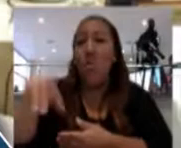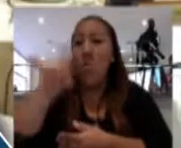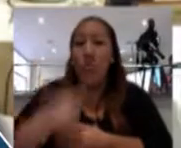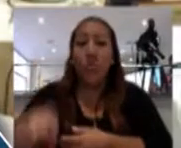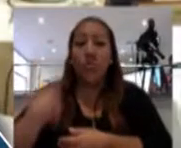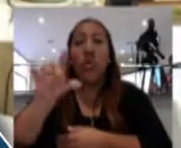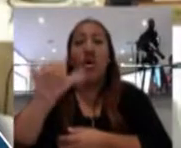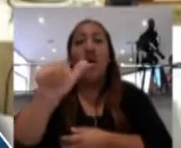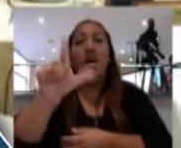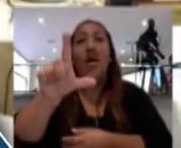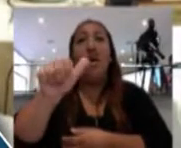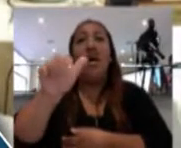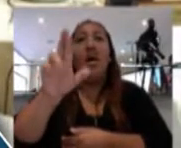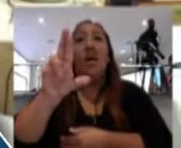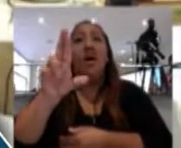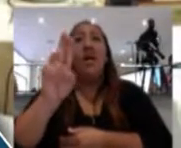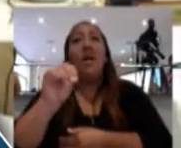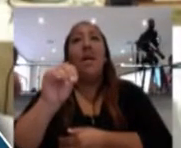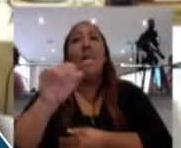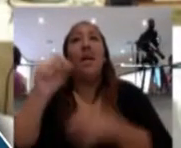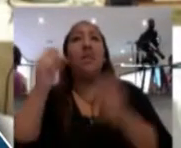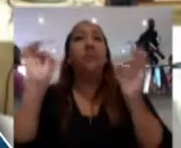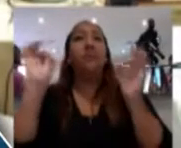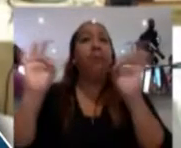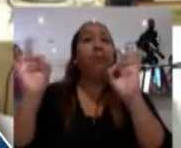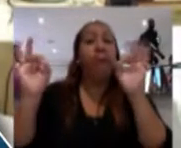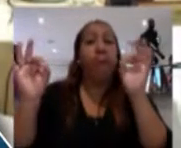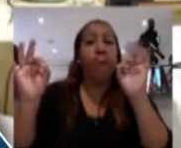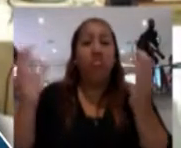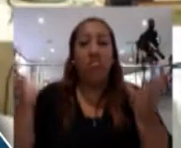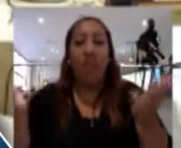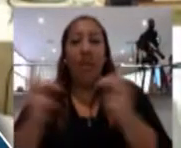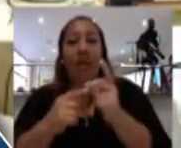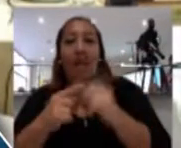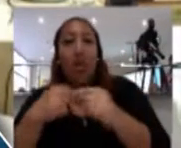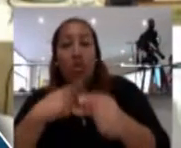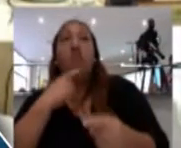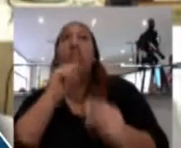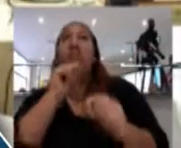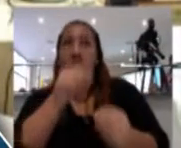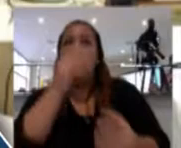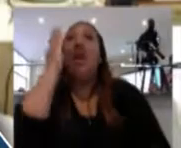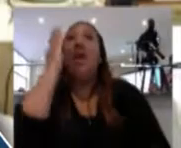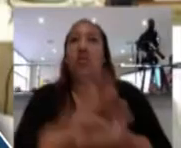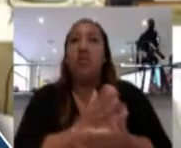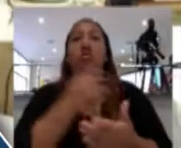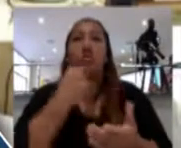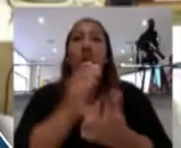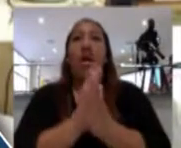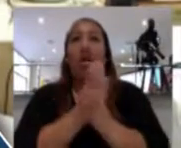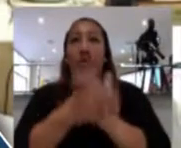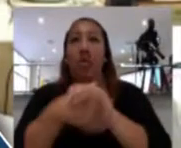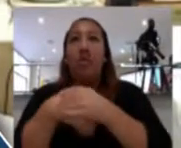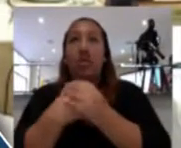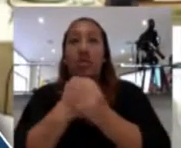alarmas. Y estamos nosotros poniendo sanciones, aprovecho la oportunidad para